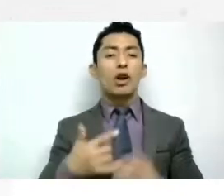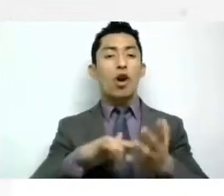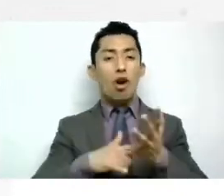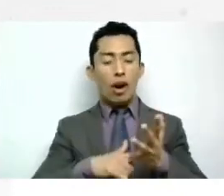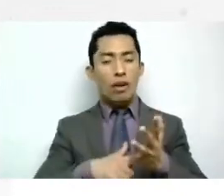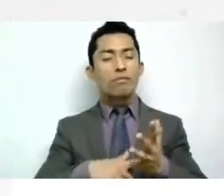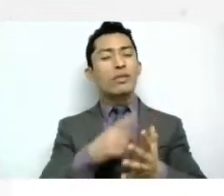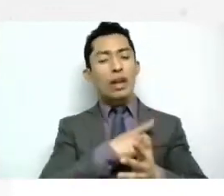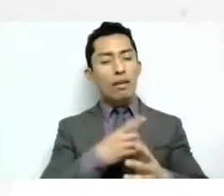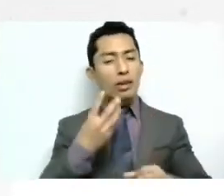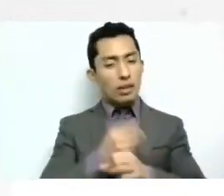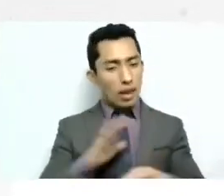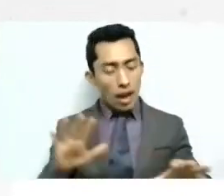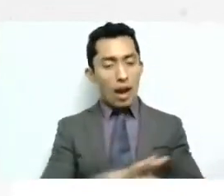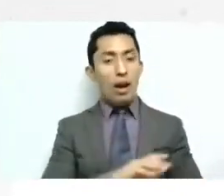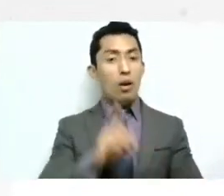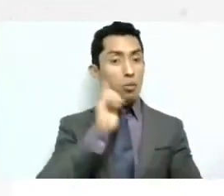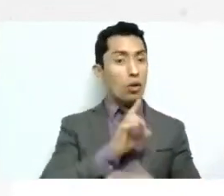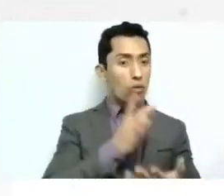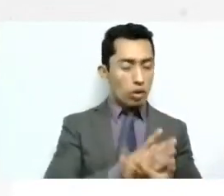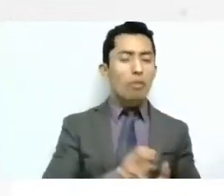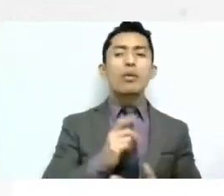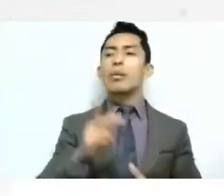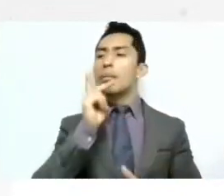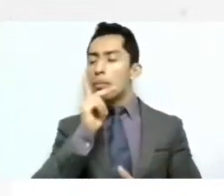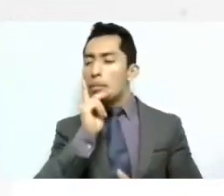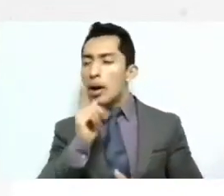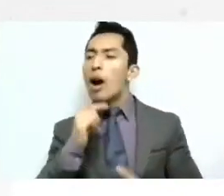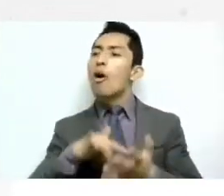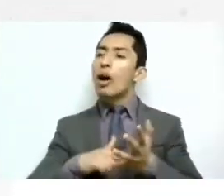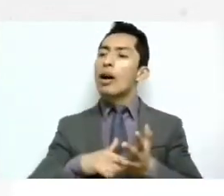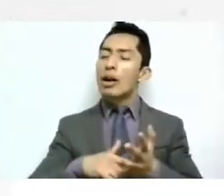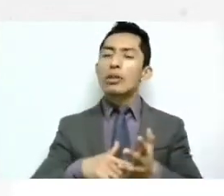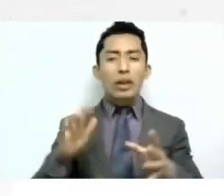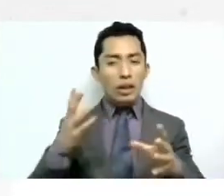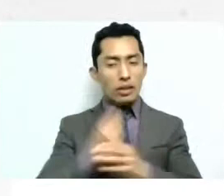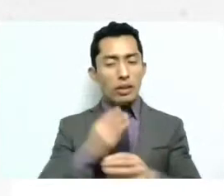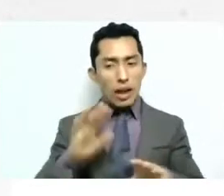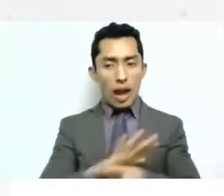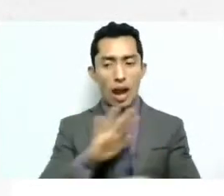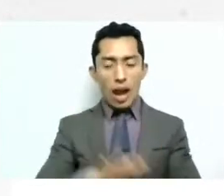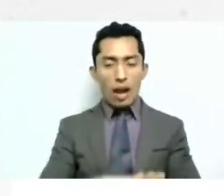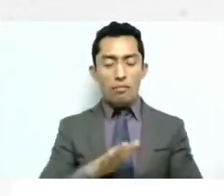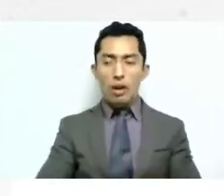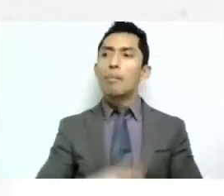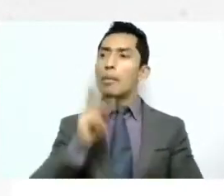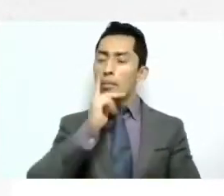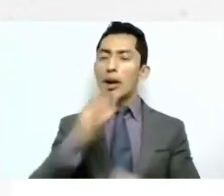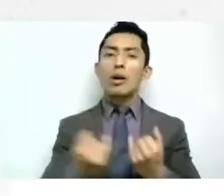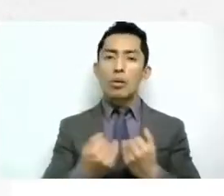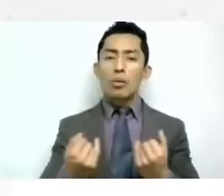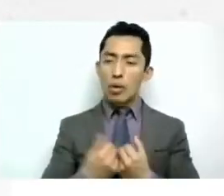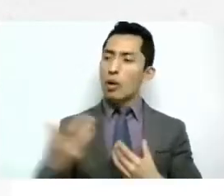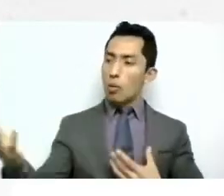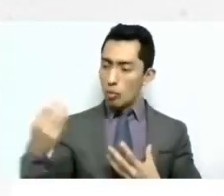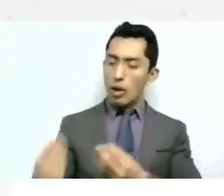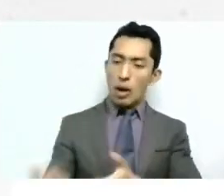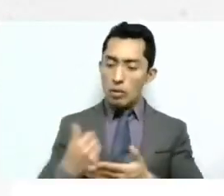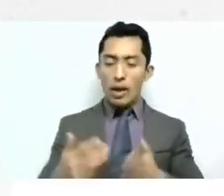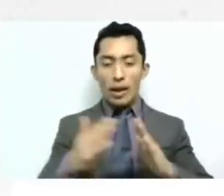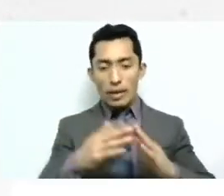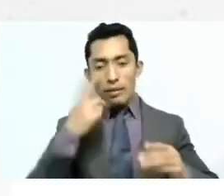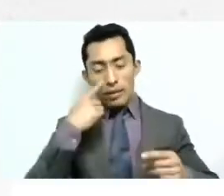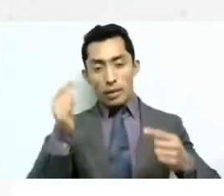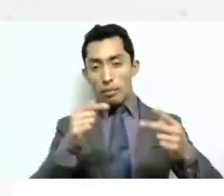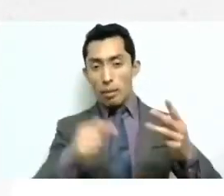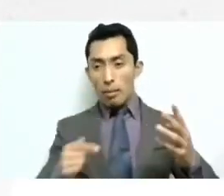solamente de las mujeres también del padre incluso irlo involucrando como decían también desde desde que